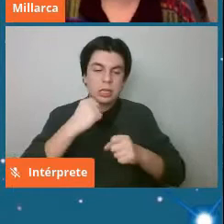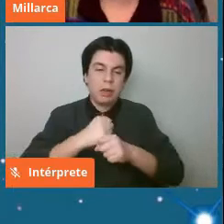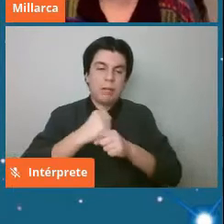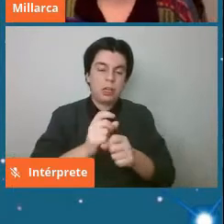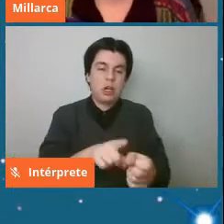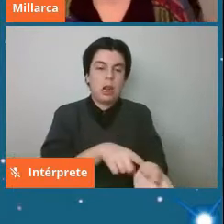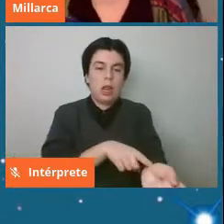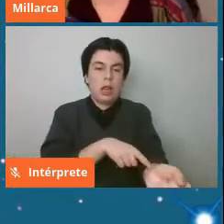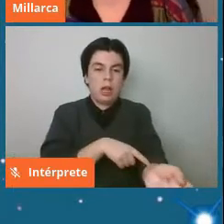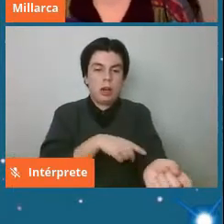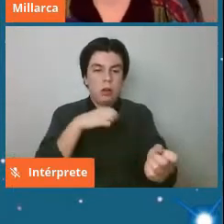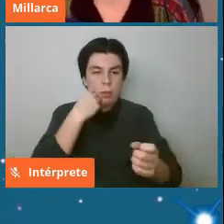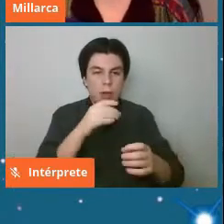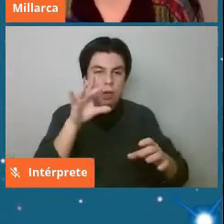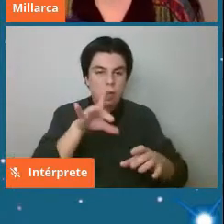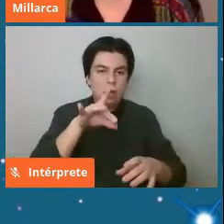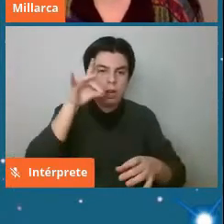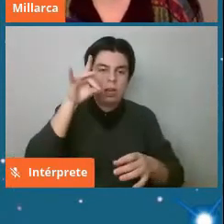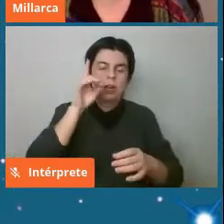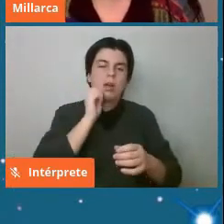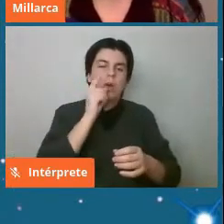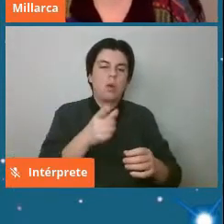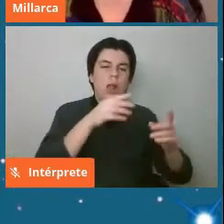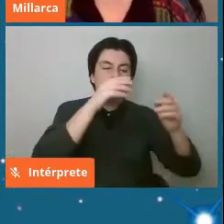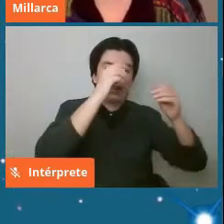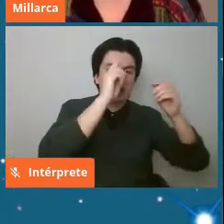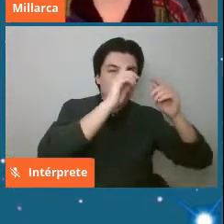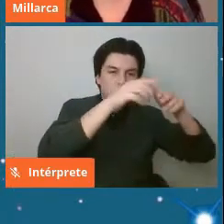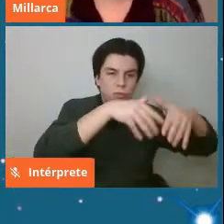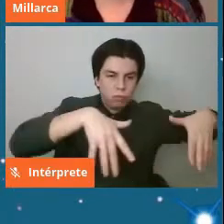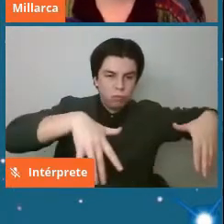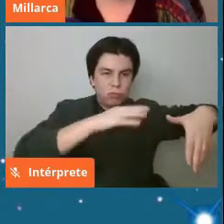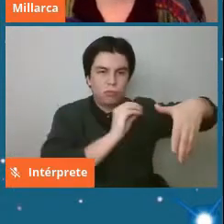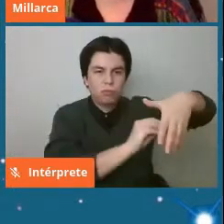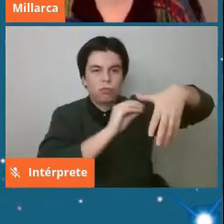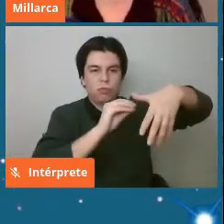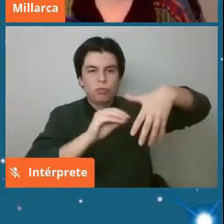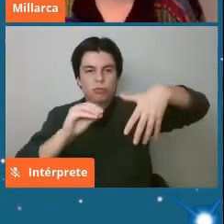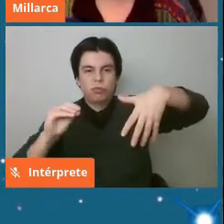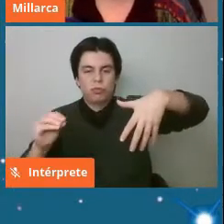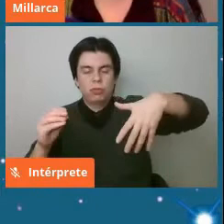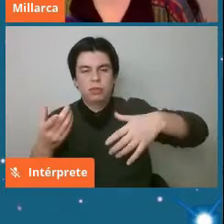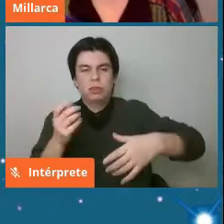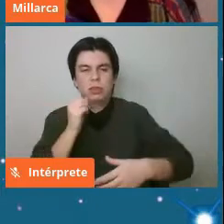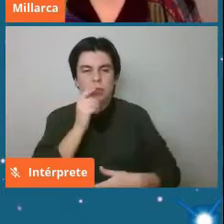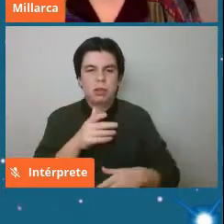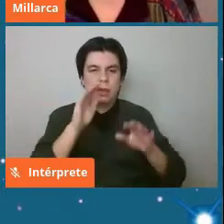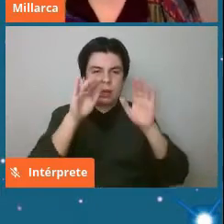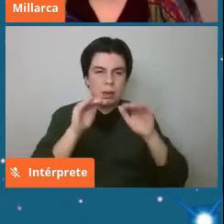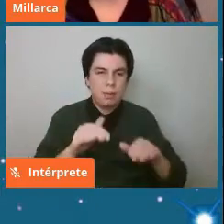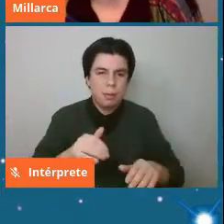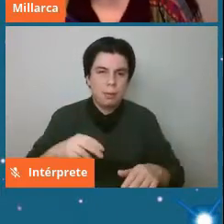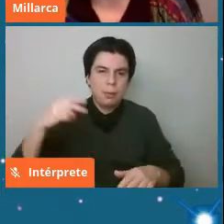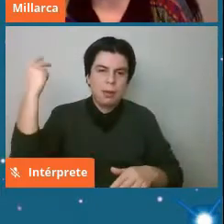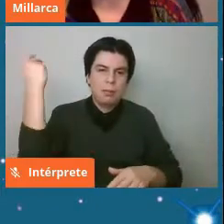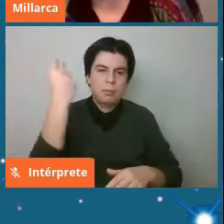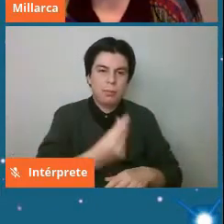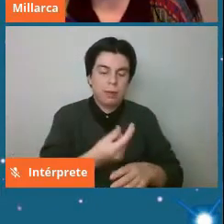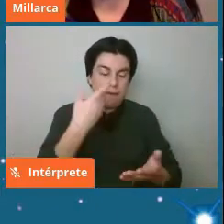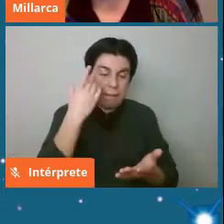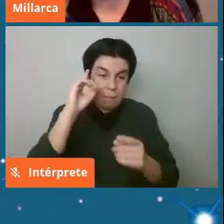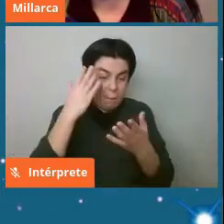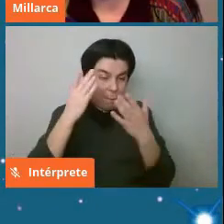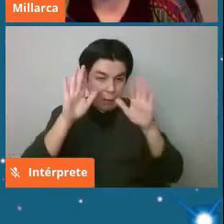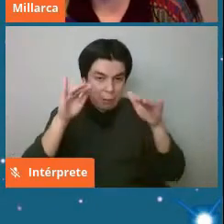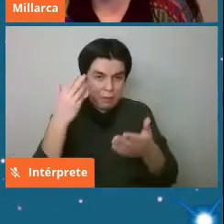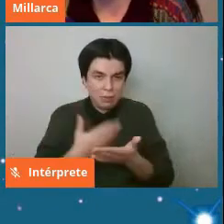llegar a la clasificación para saber de qué de qué están hechos y ver cuáles son de la misma caída porque si ven acá